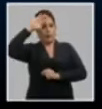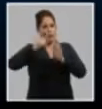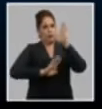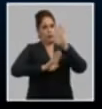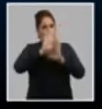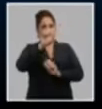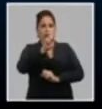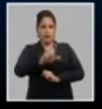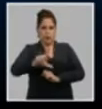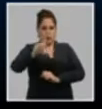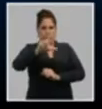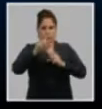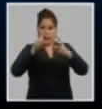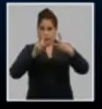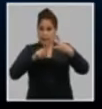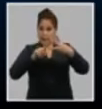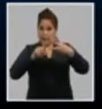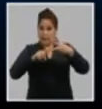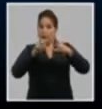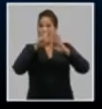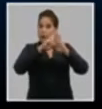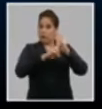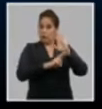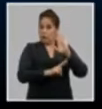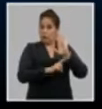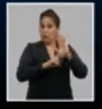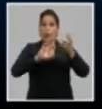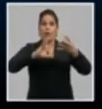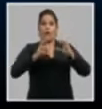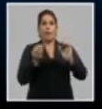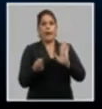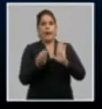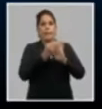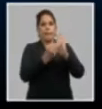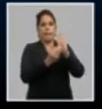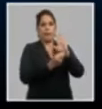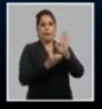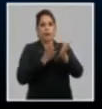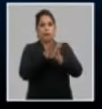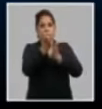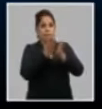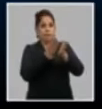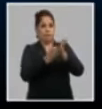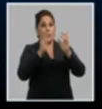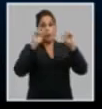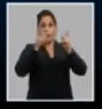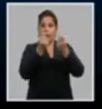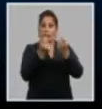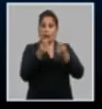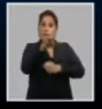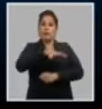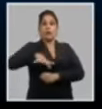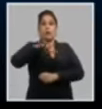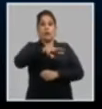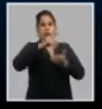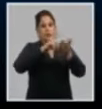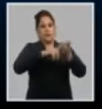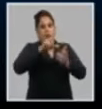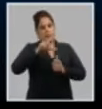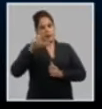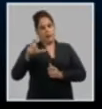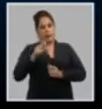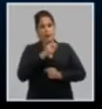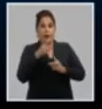desarrollo socialista. Una tercera resolución sobre el estado de la implementación de los lineamientos de la política económico y social del partido